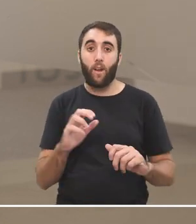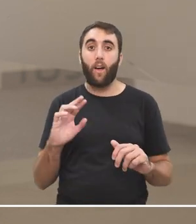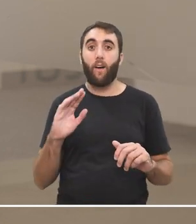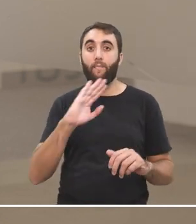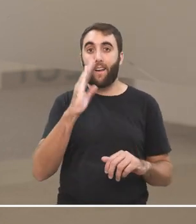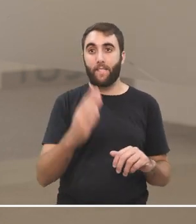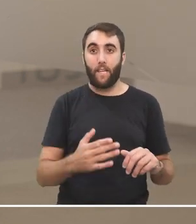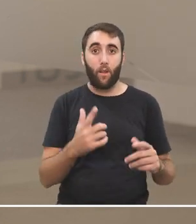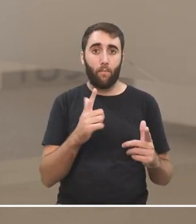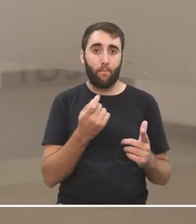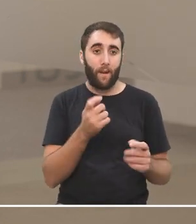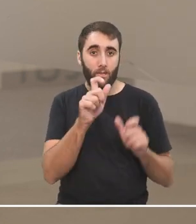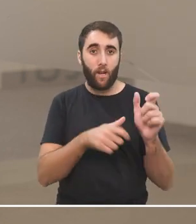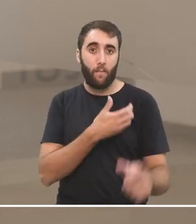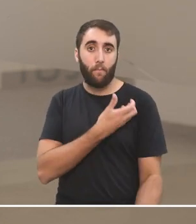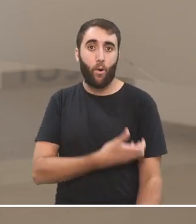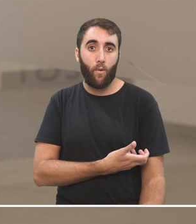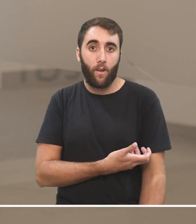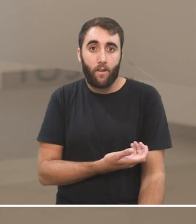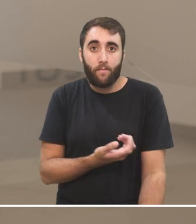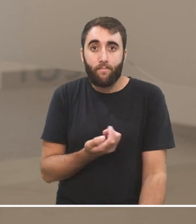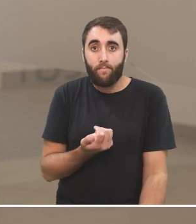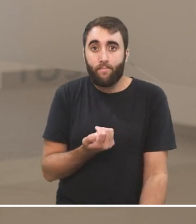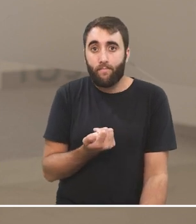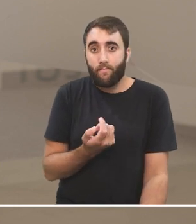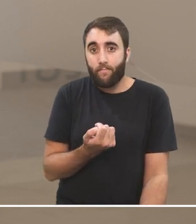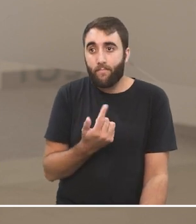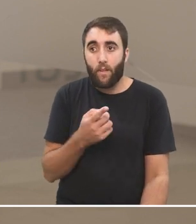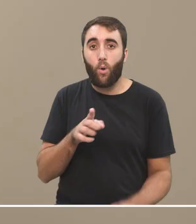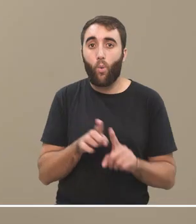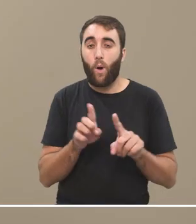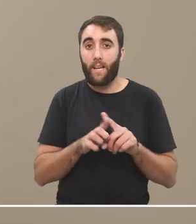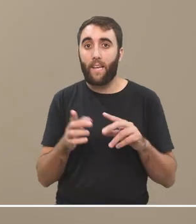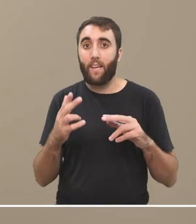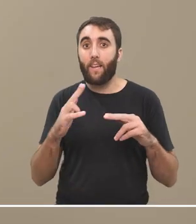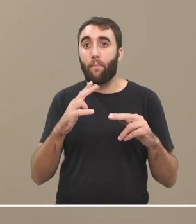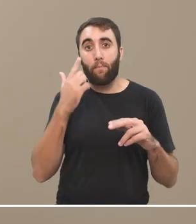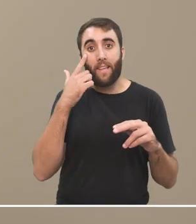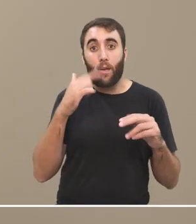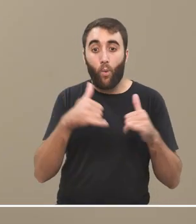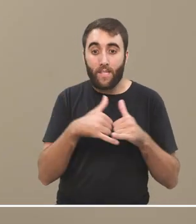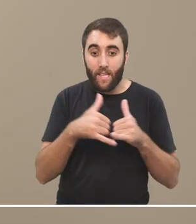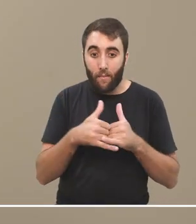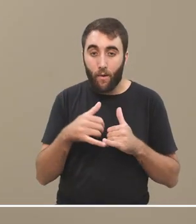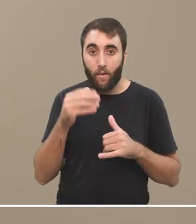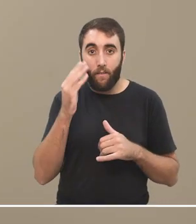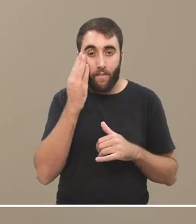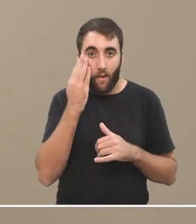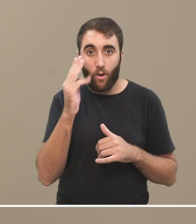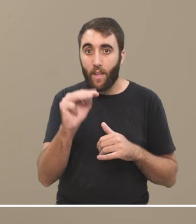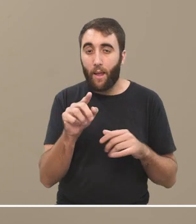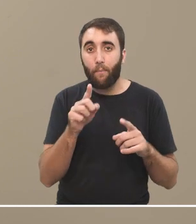aquellos que tienen menos recursos, prácticamente consideran que es sinónimo de internet, WhatsApp, Facebook,